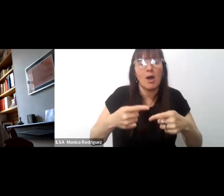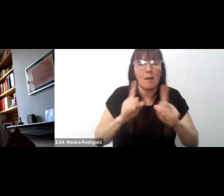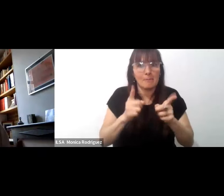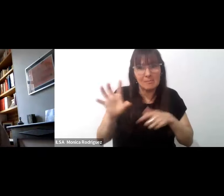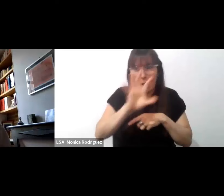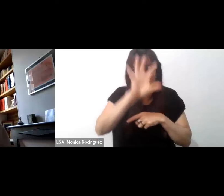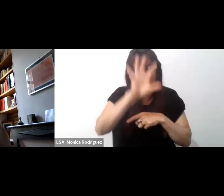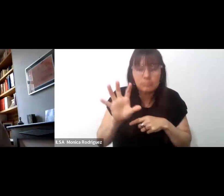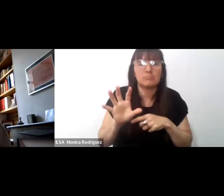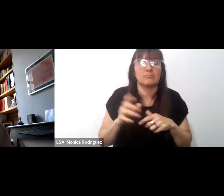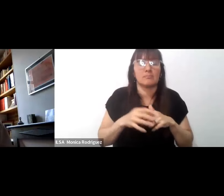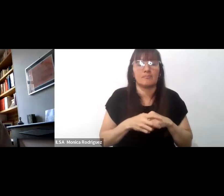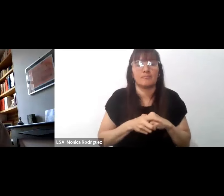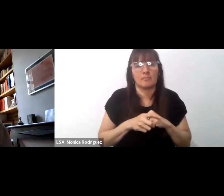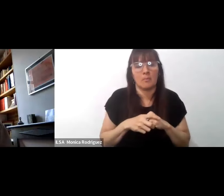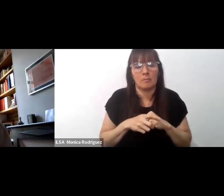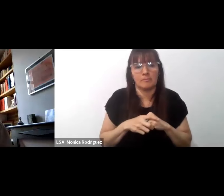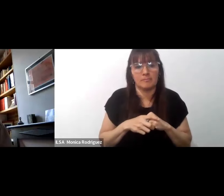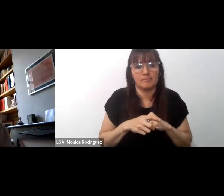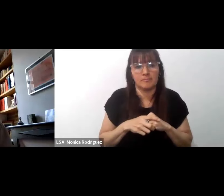una formación que